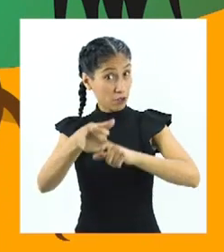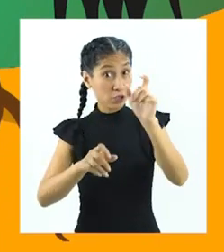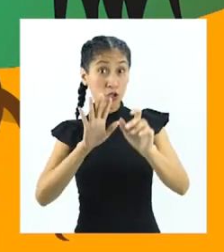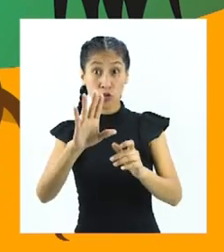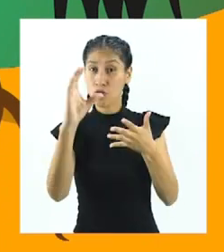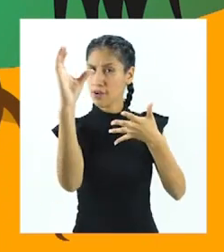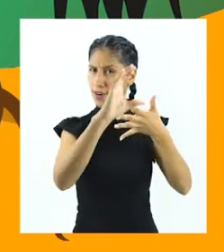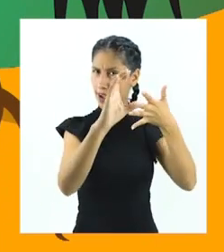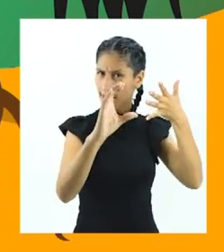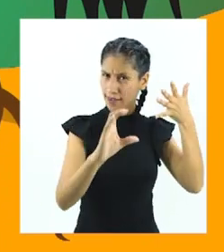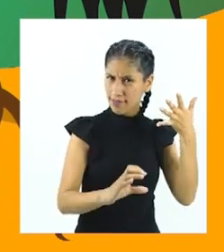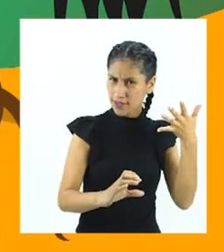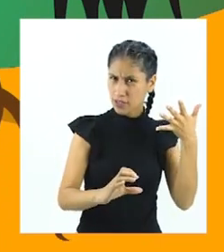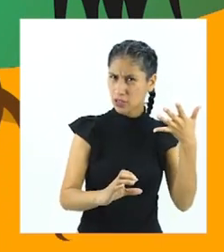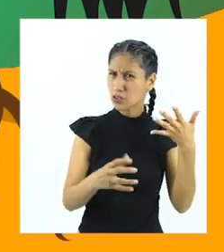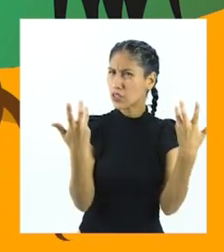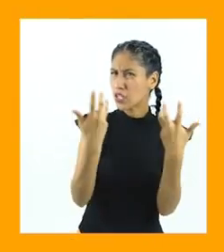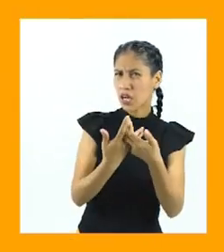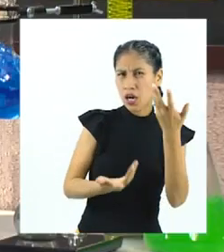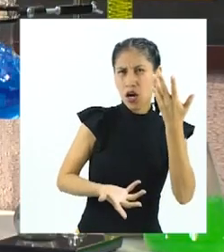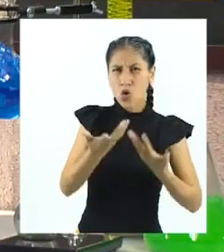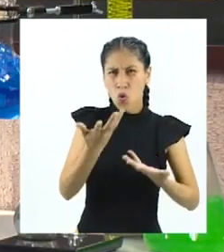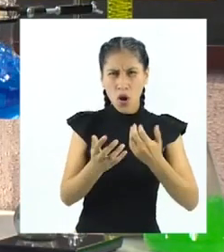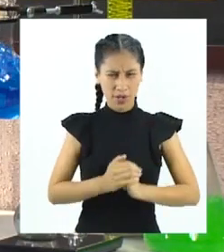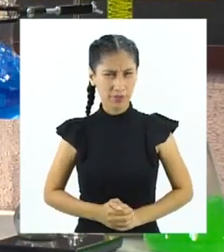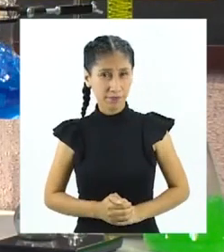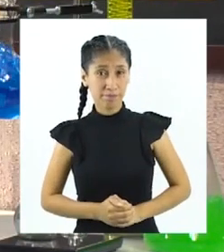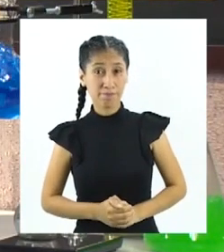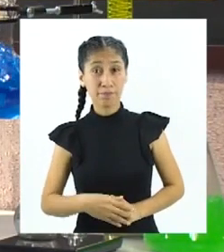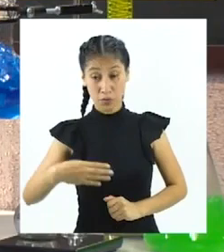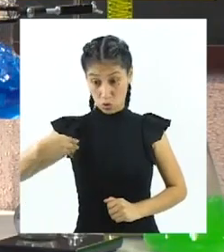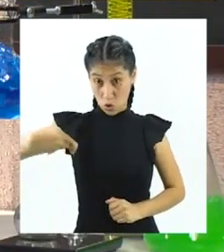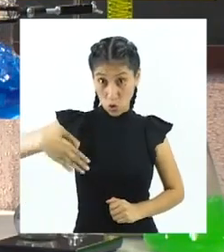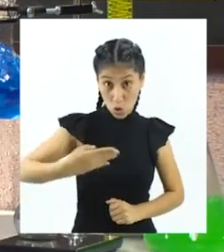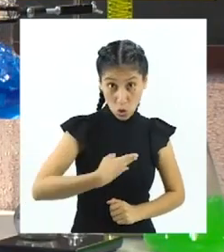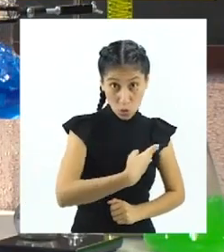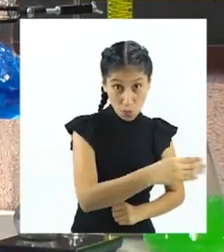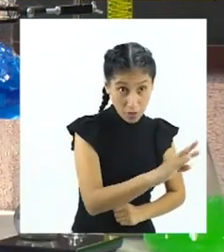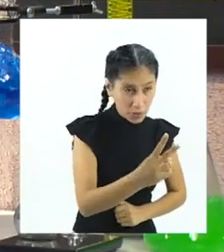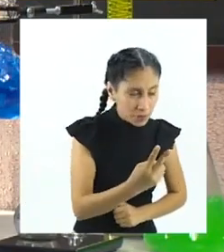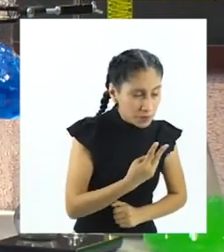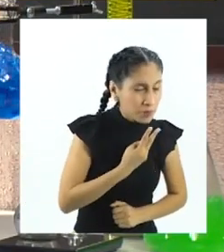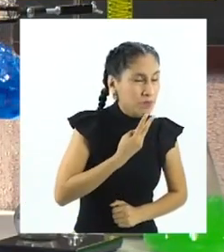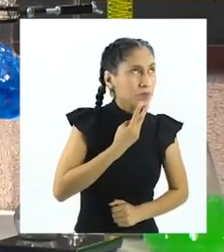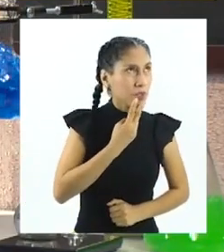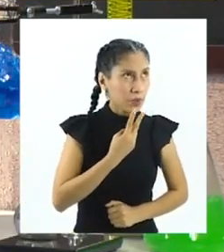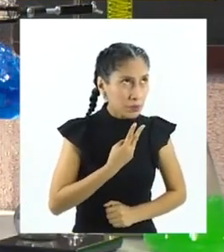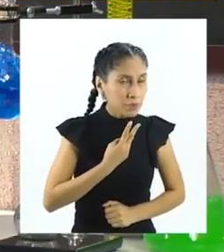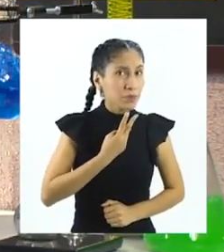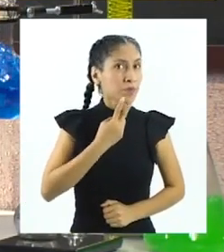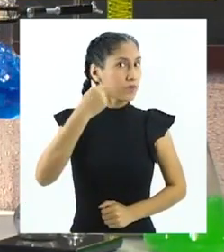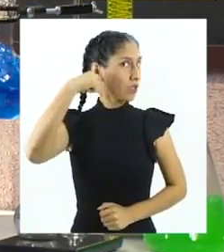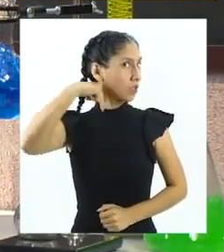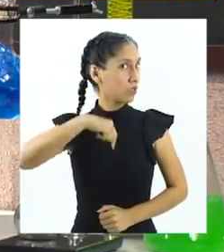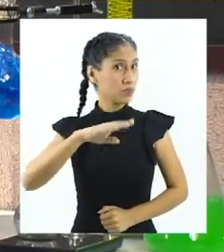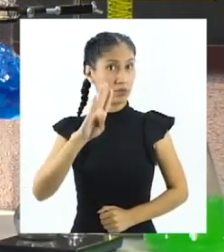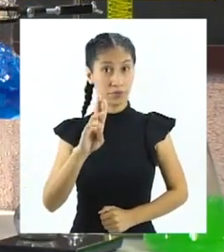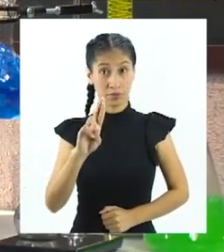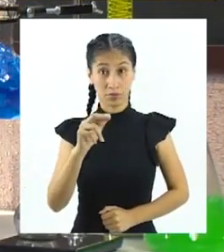de los seres vivos, indica cuál corresponde. Los peces respiran a través de sus branquias,